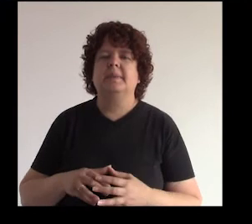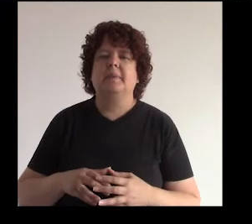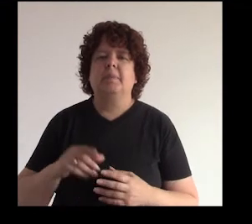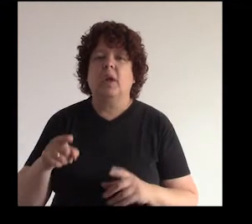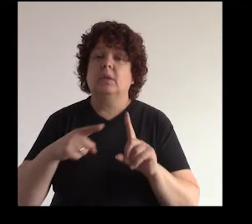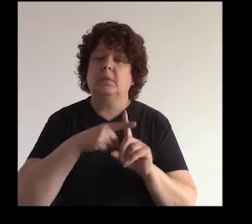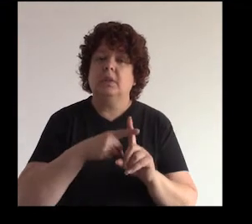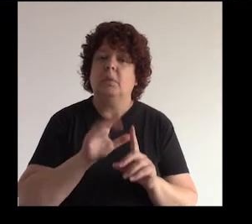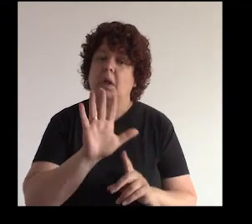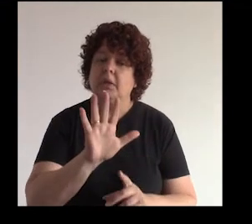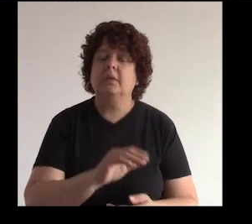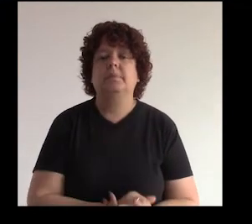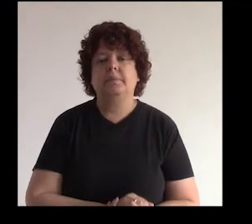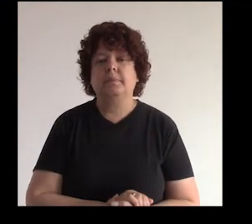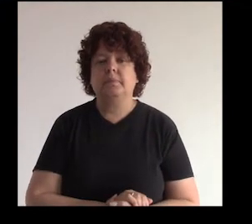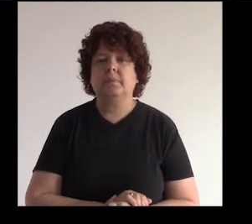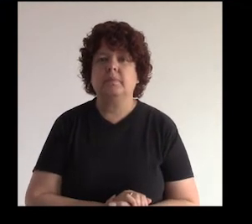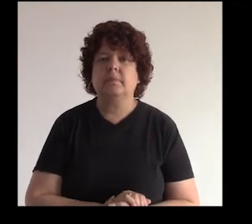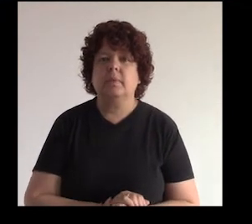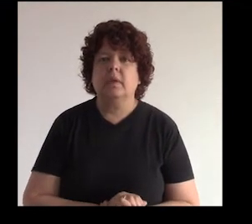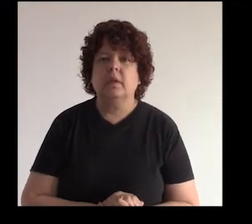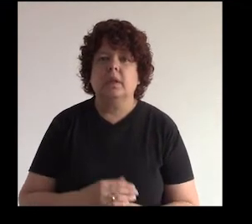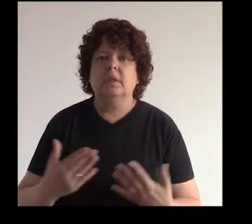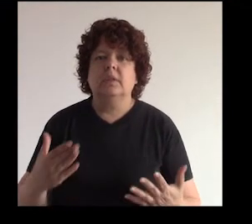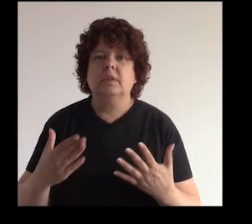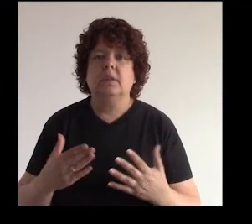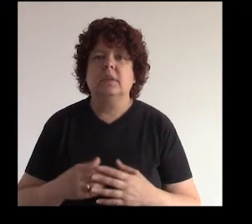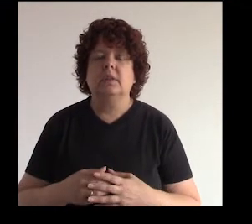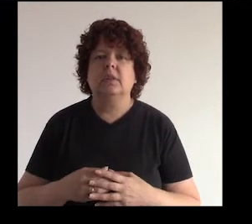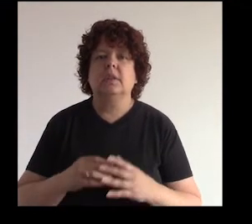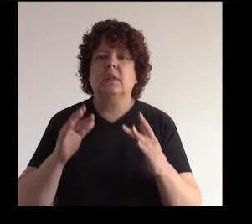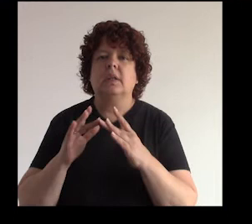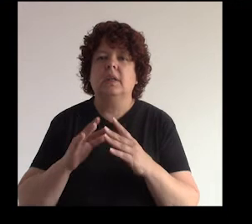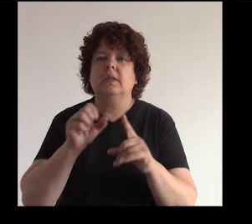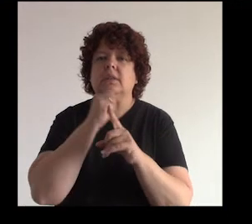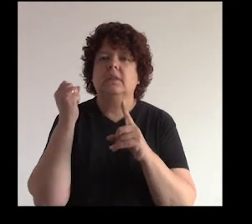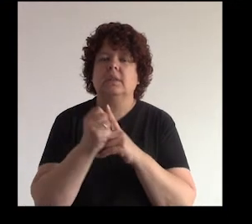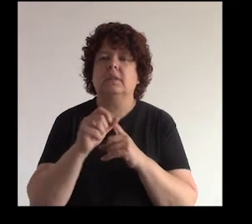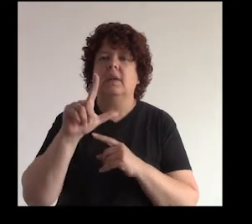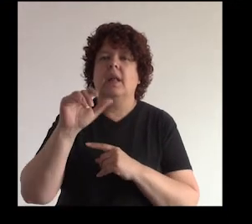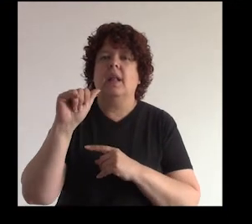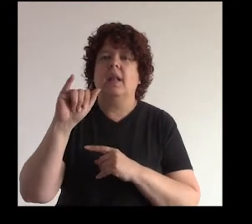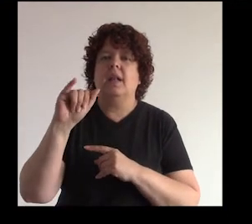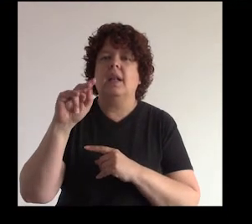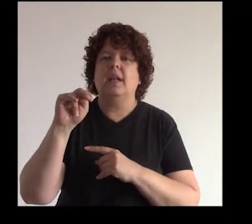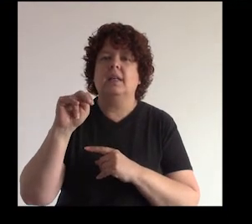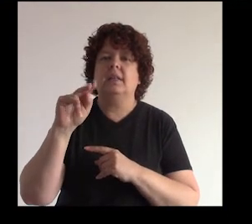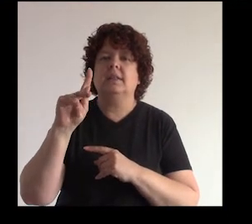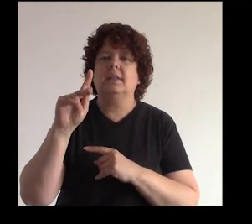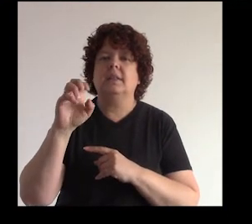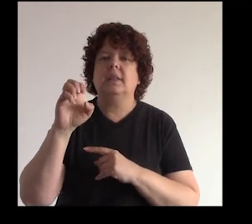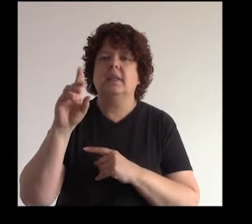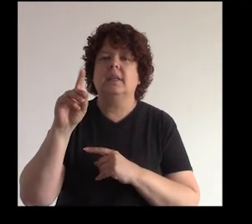y eso es positivo para ti ¿ok? entonces redes sociales tenemos linkedin que es una